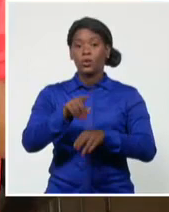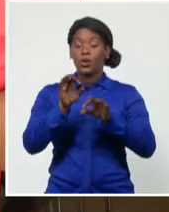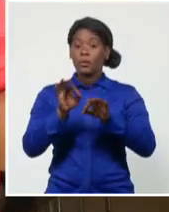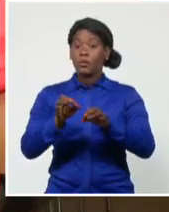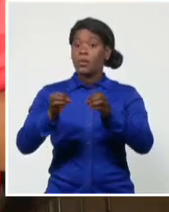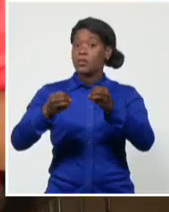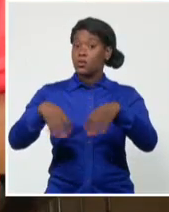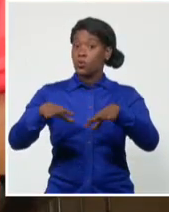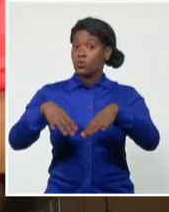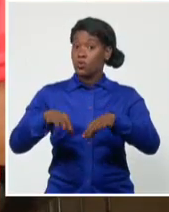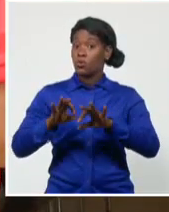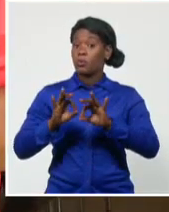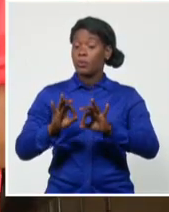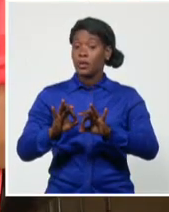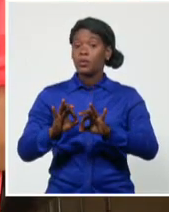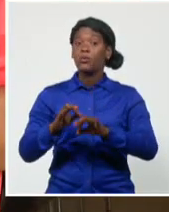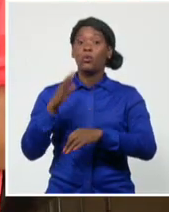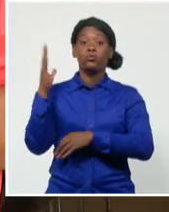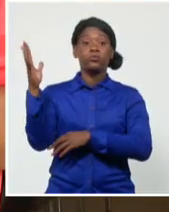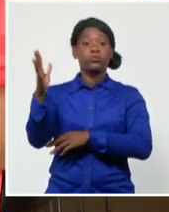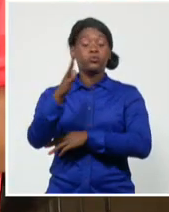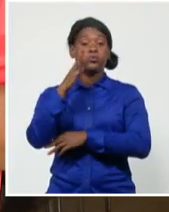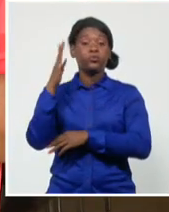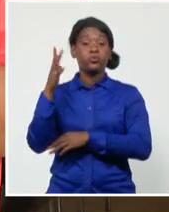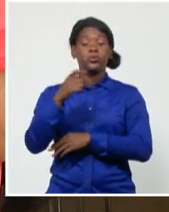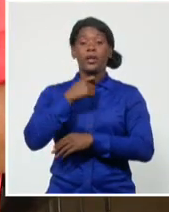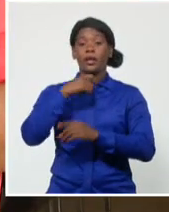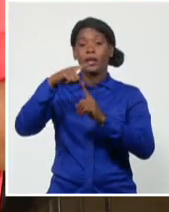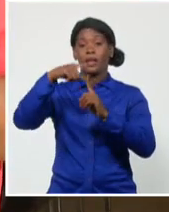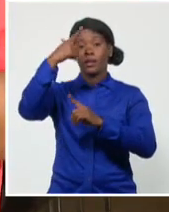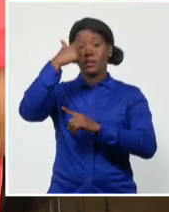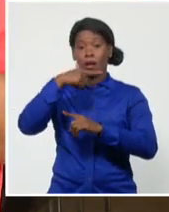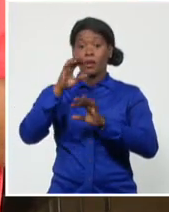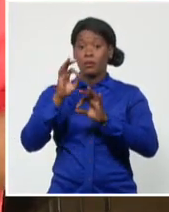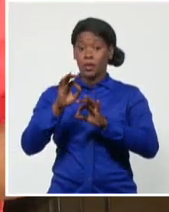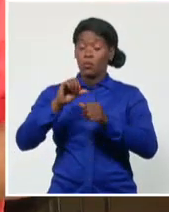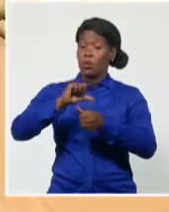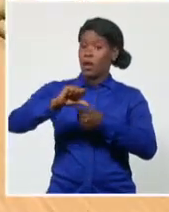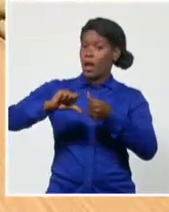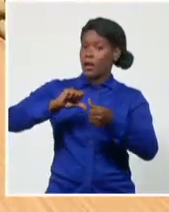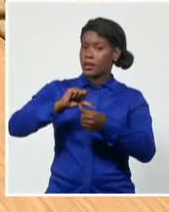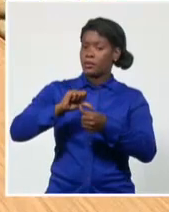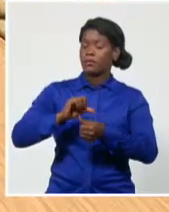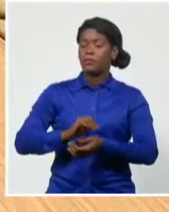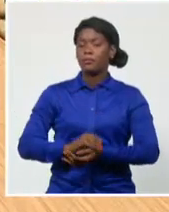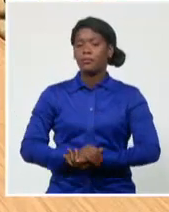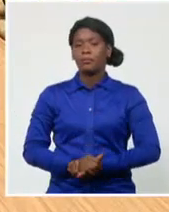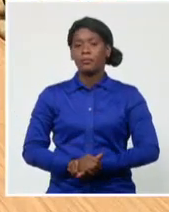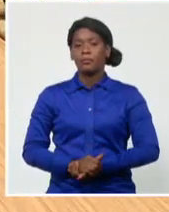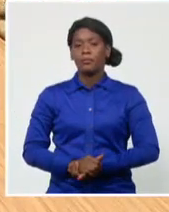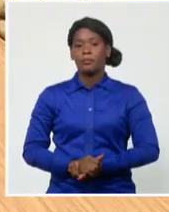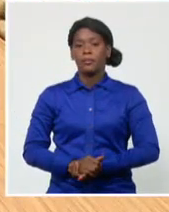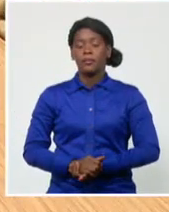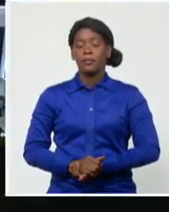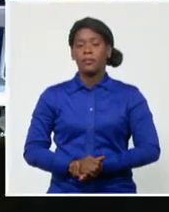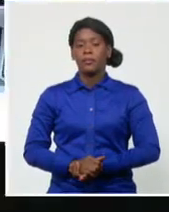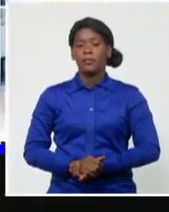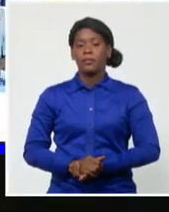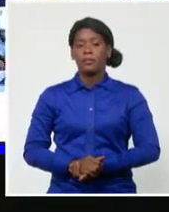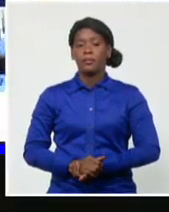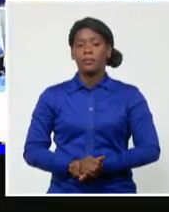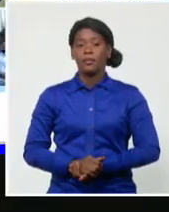posible trayectoria del fenómeno meteorológico en el Caribe Occidental. Este encuentro